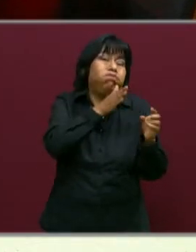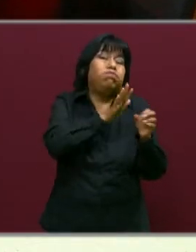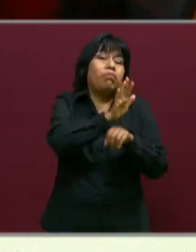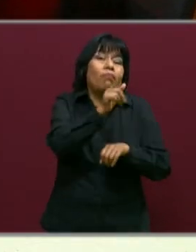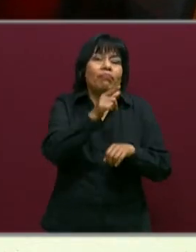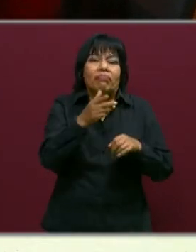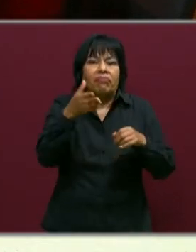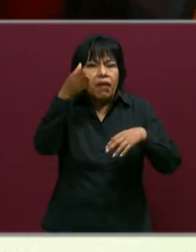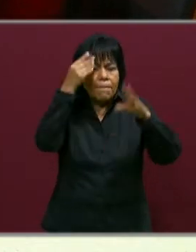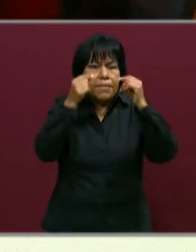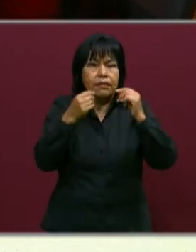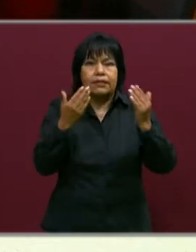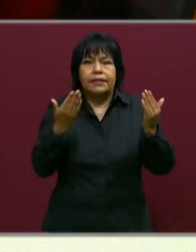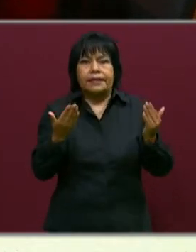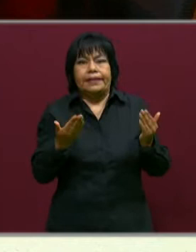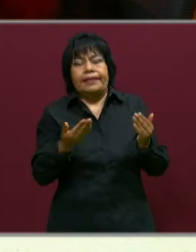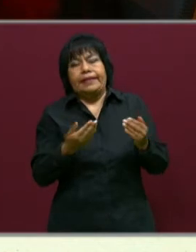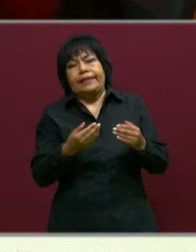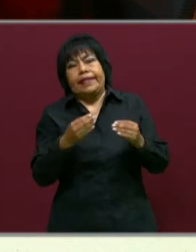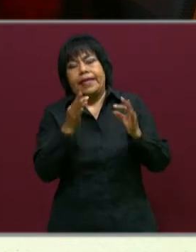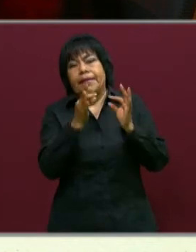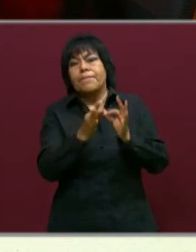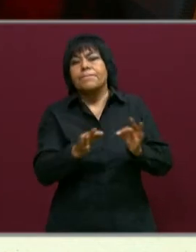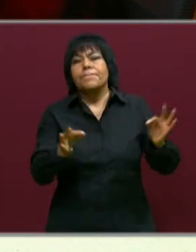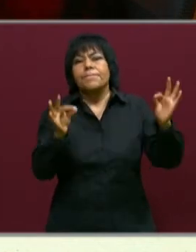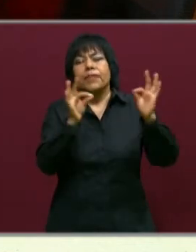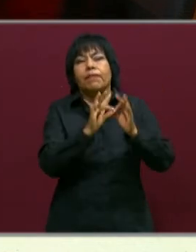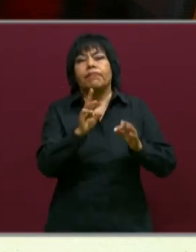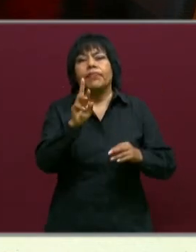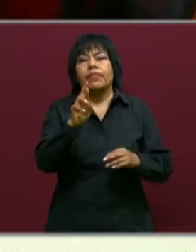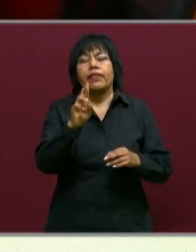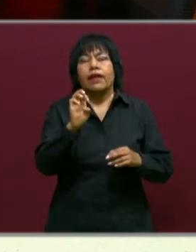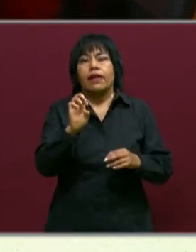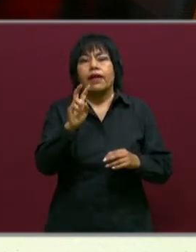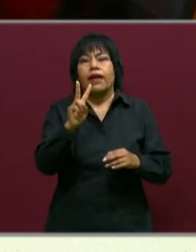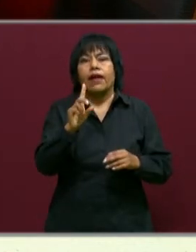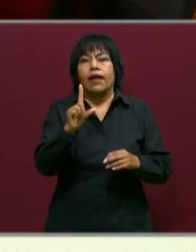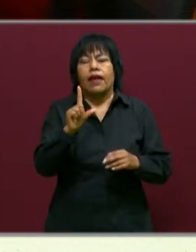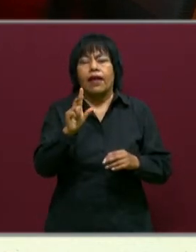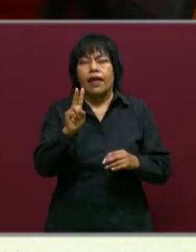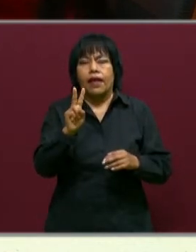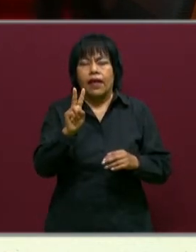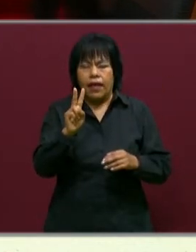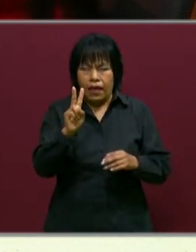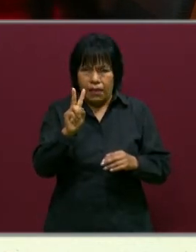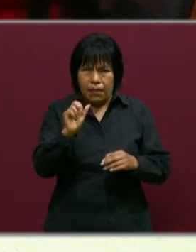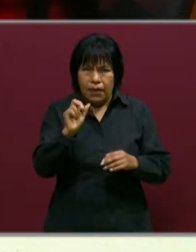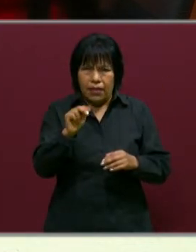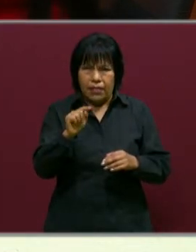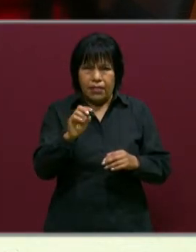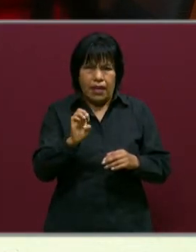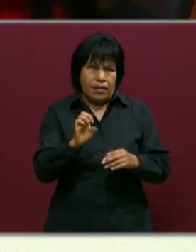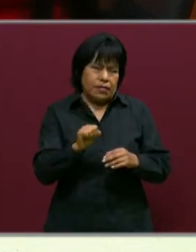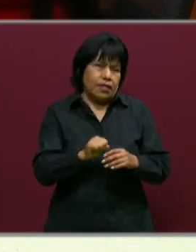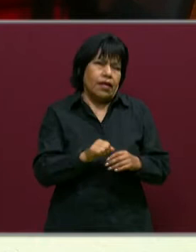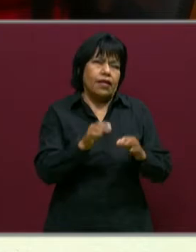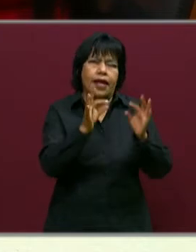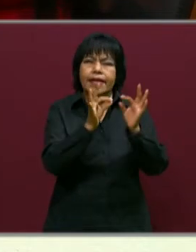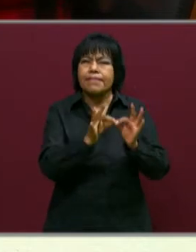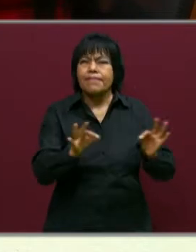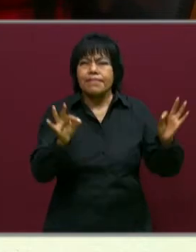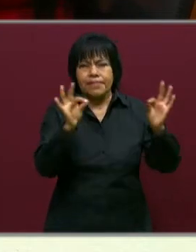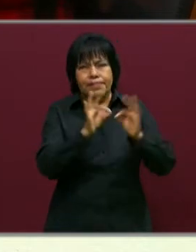esperados, los aprendizajes relevantes y los aprendizajes relevantes e